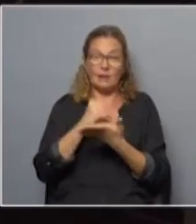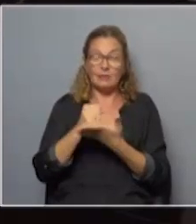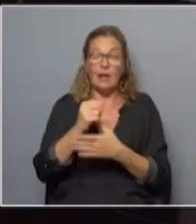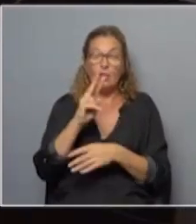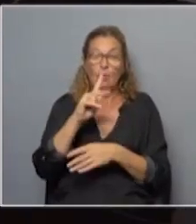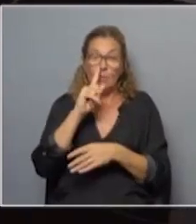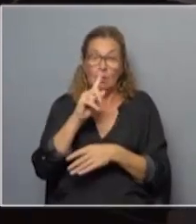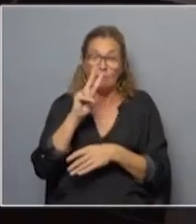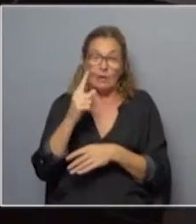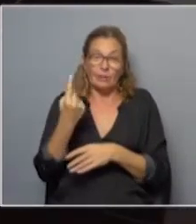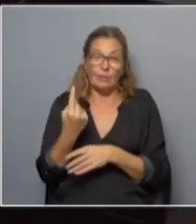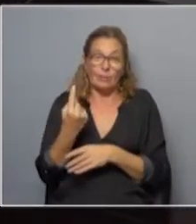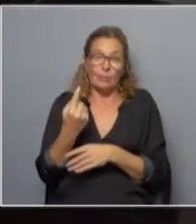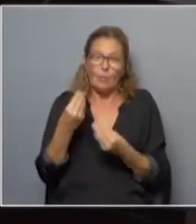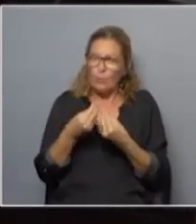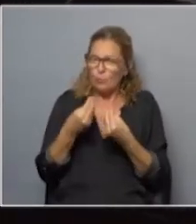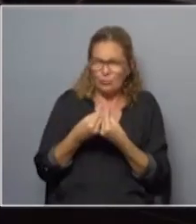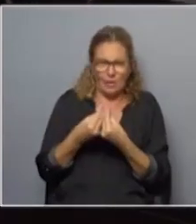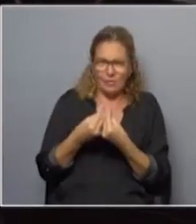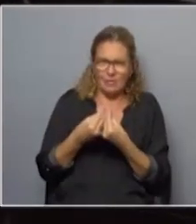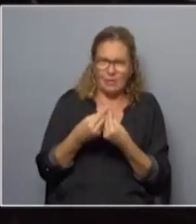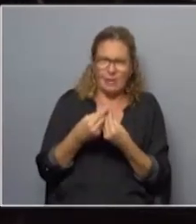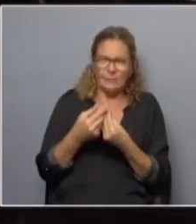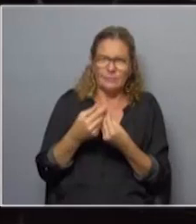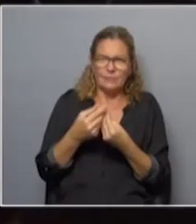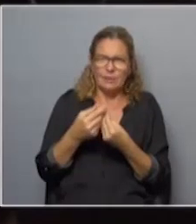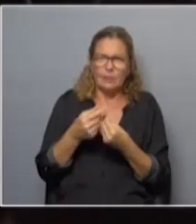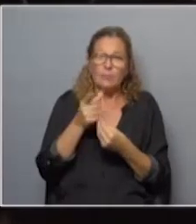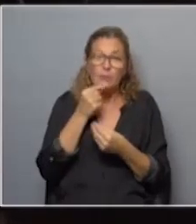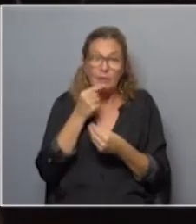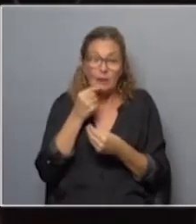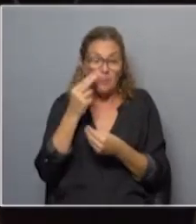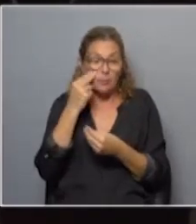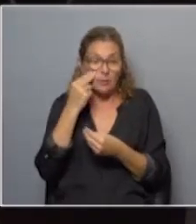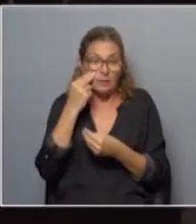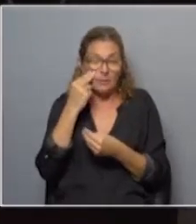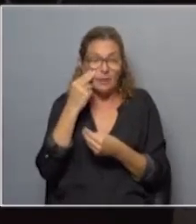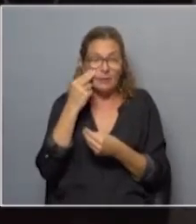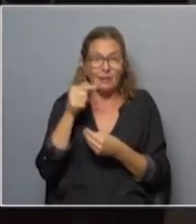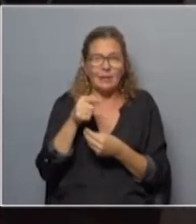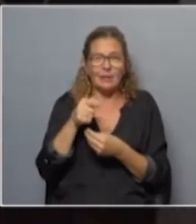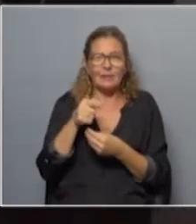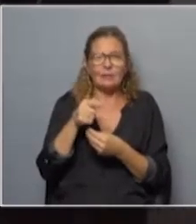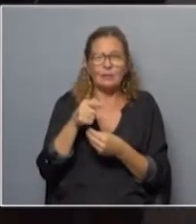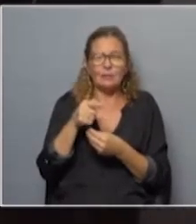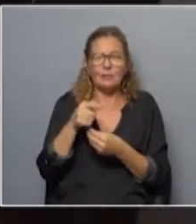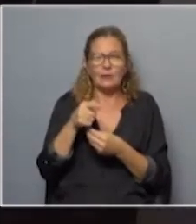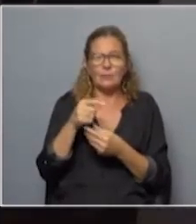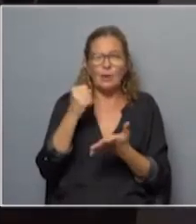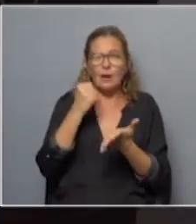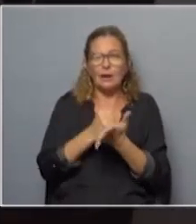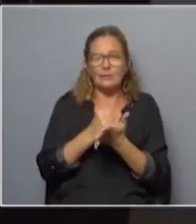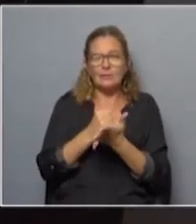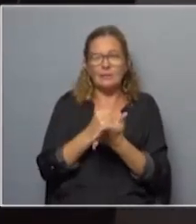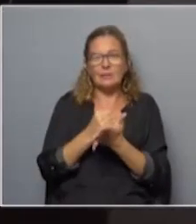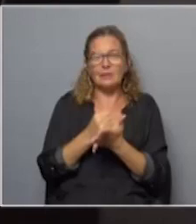hablando de un centenar de procedimientos policiales presuntamente irregulares en los que se habrían justamente violado las garantías de